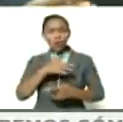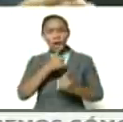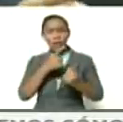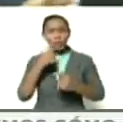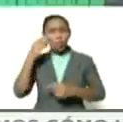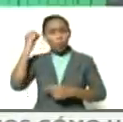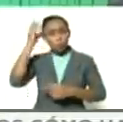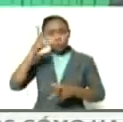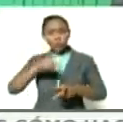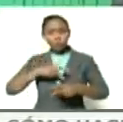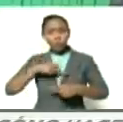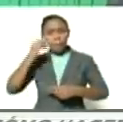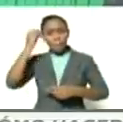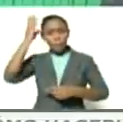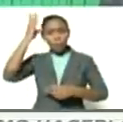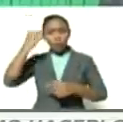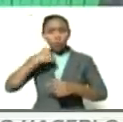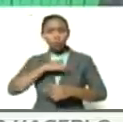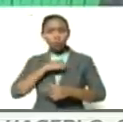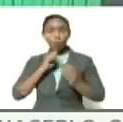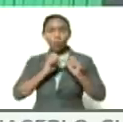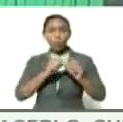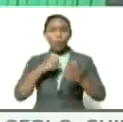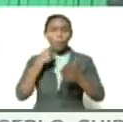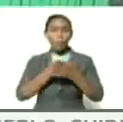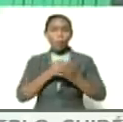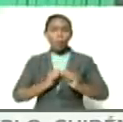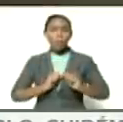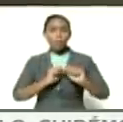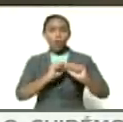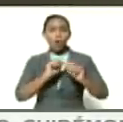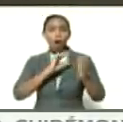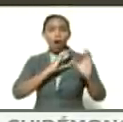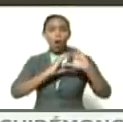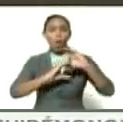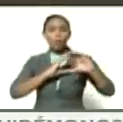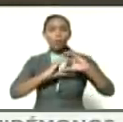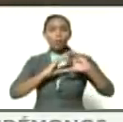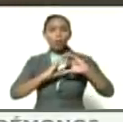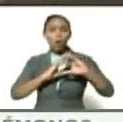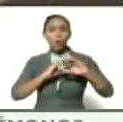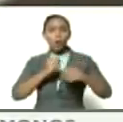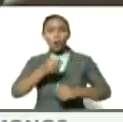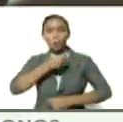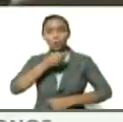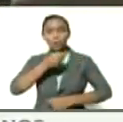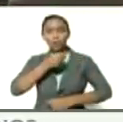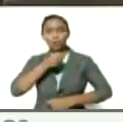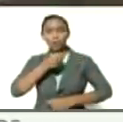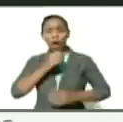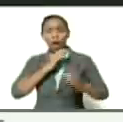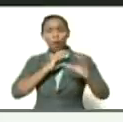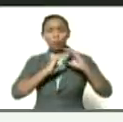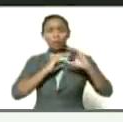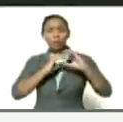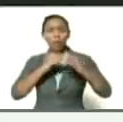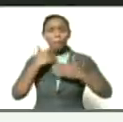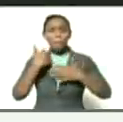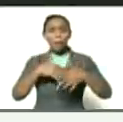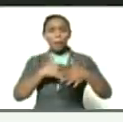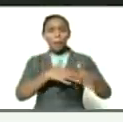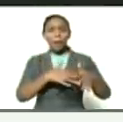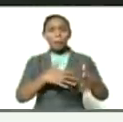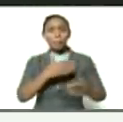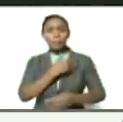en consideración seguimos aquí al combate desde la comunicación desde los micrófonos a la comunicación militante